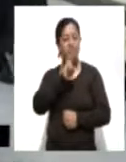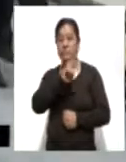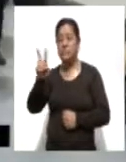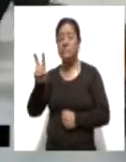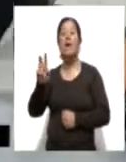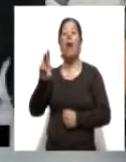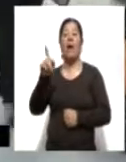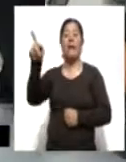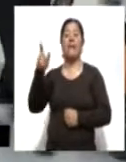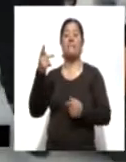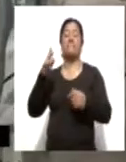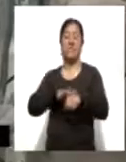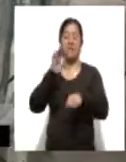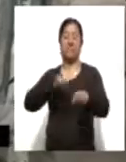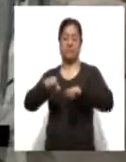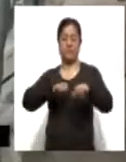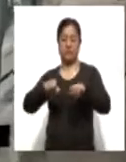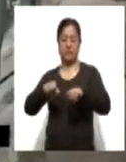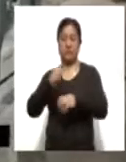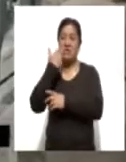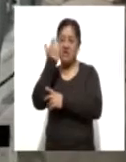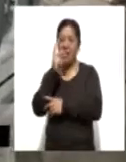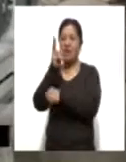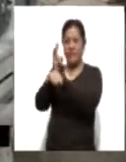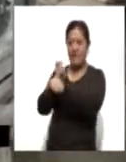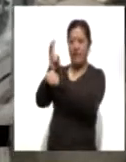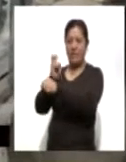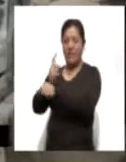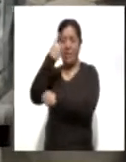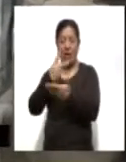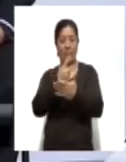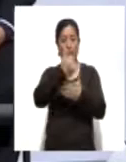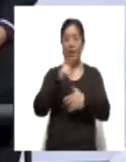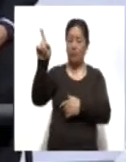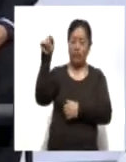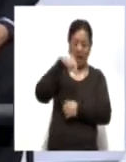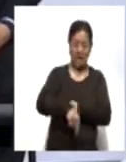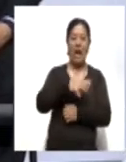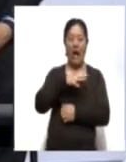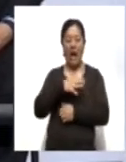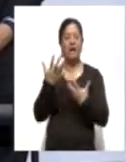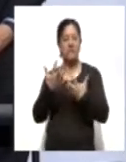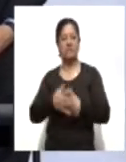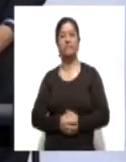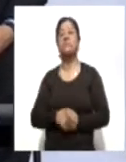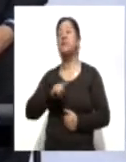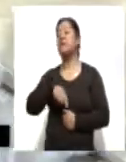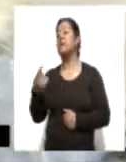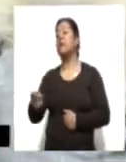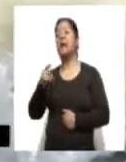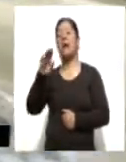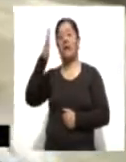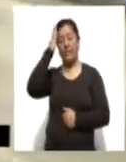empresarios consoliden con éxito sus proyectos. Por su parte, director general de Blue Tissue, Carlos Moró do Díaz, indicó que la